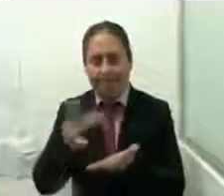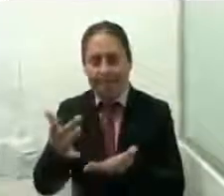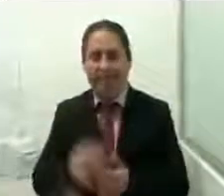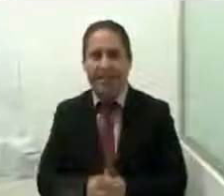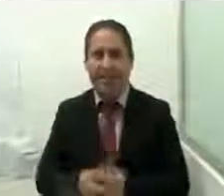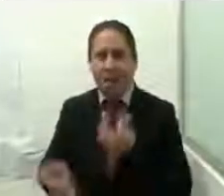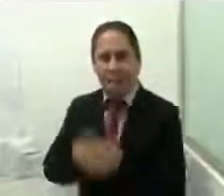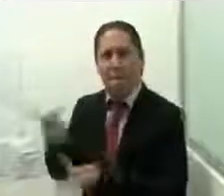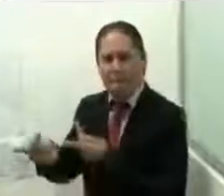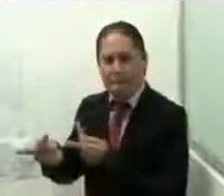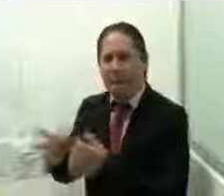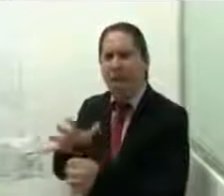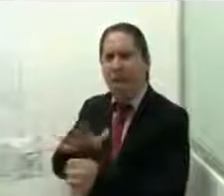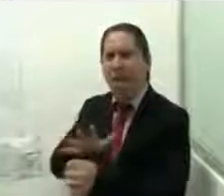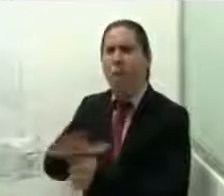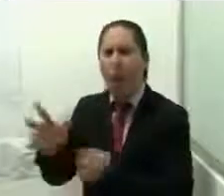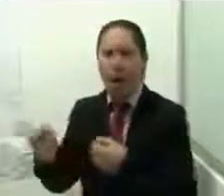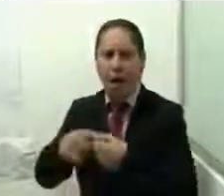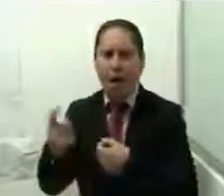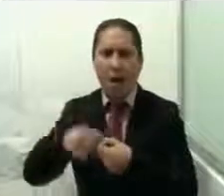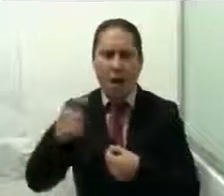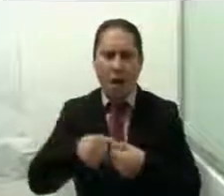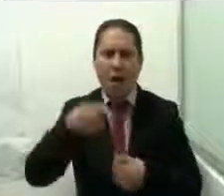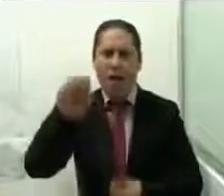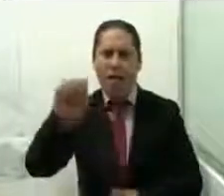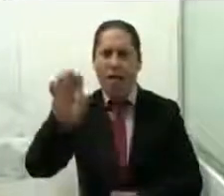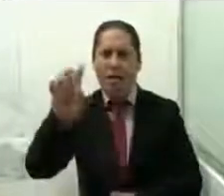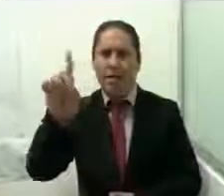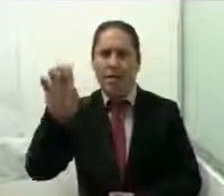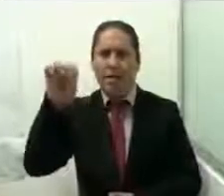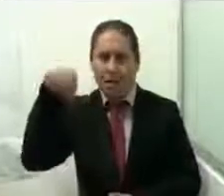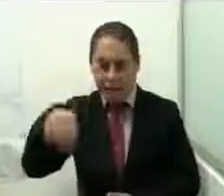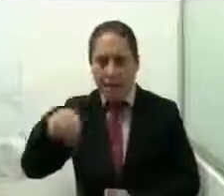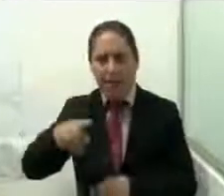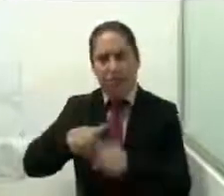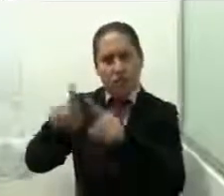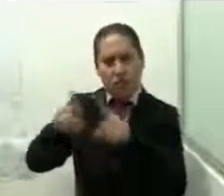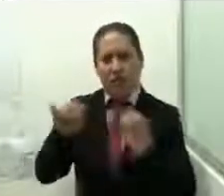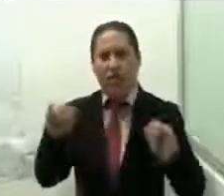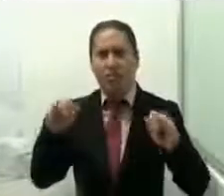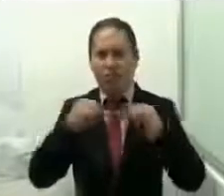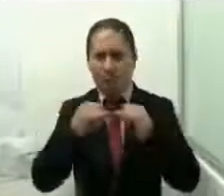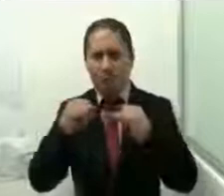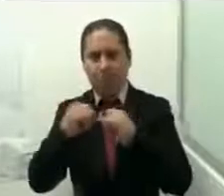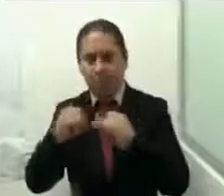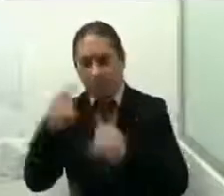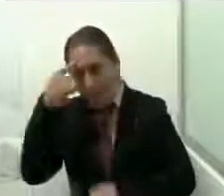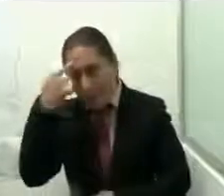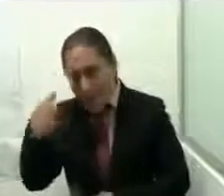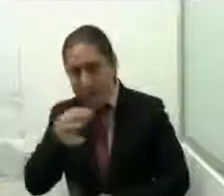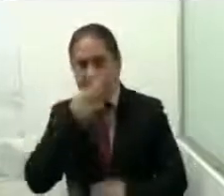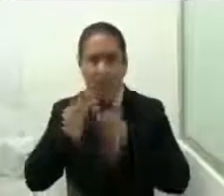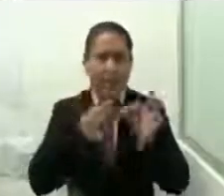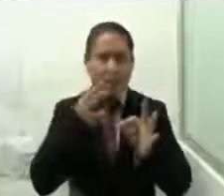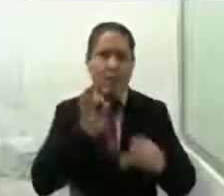cuál ha sido la participación de la SEDEM con las demás instancias gubernamentales respecto a la declaratoria de alerta